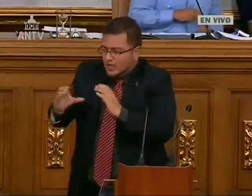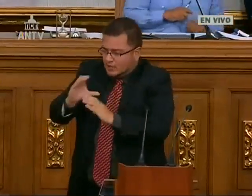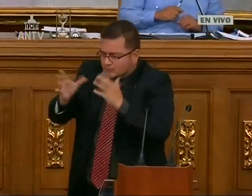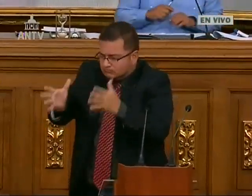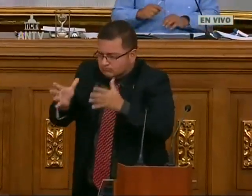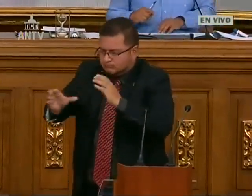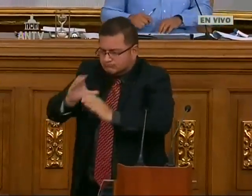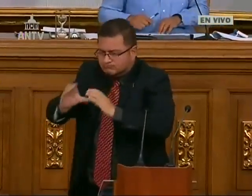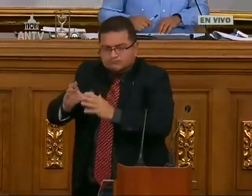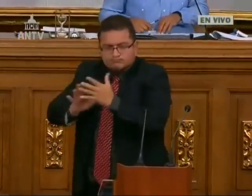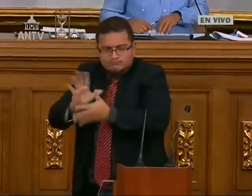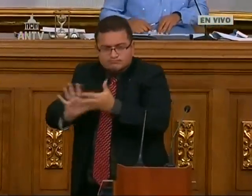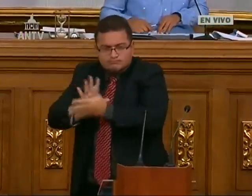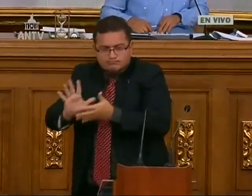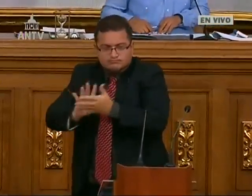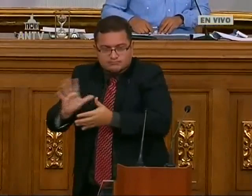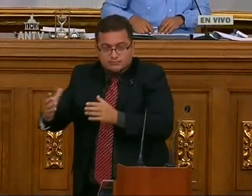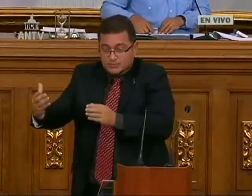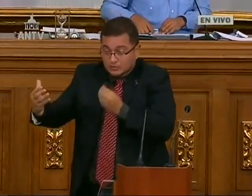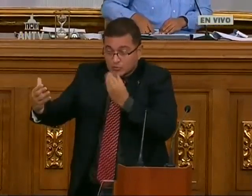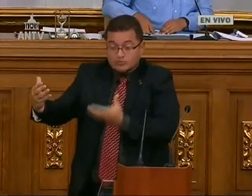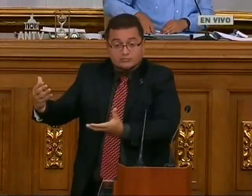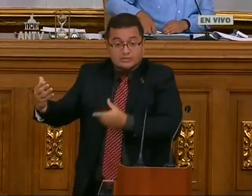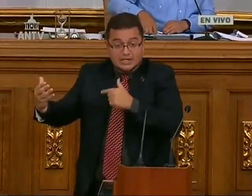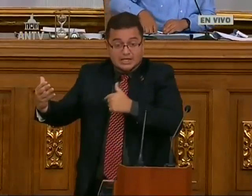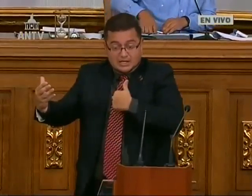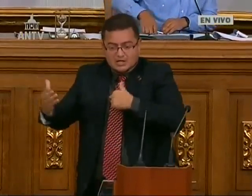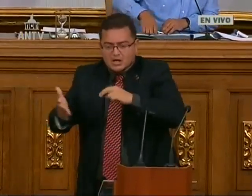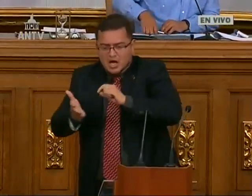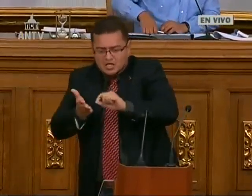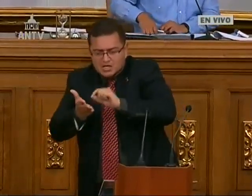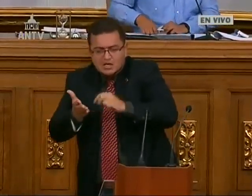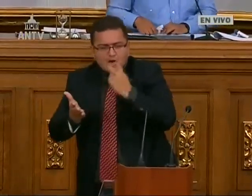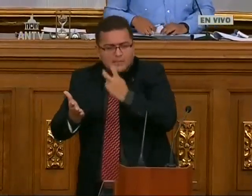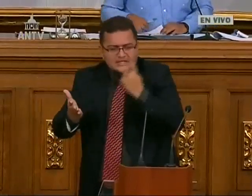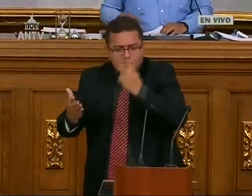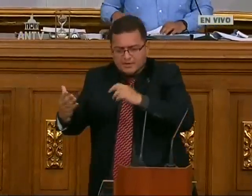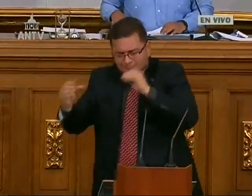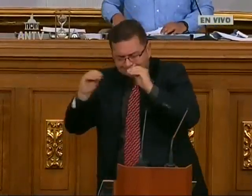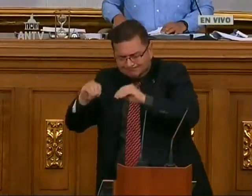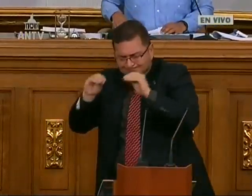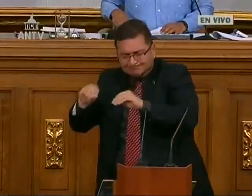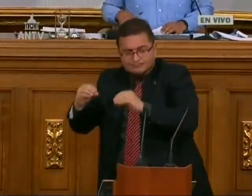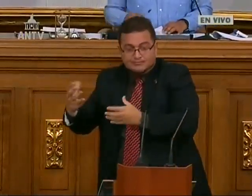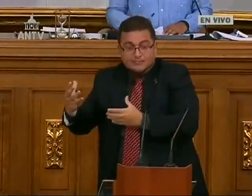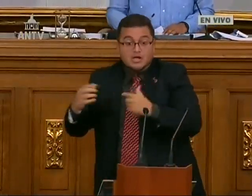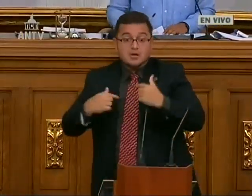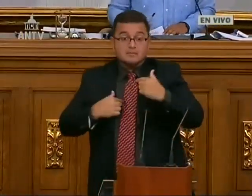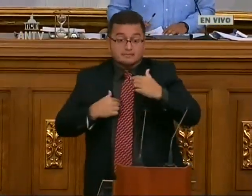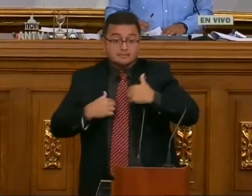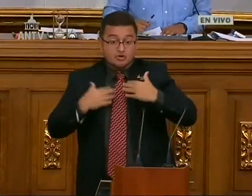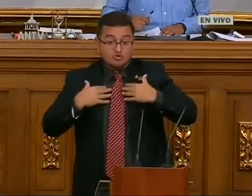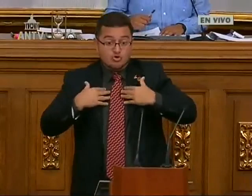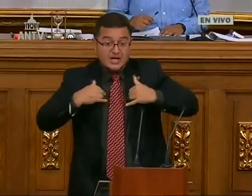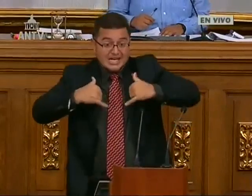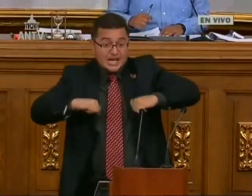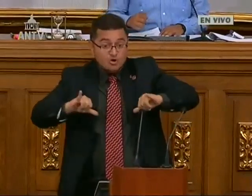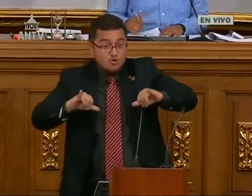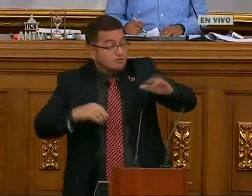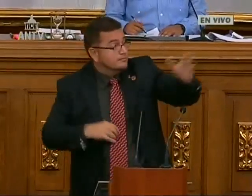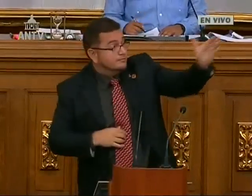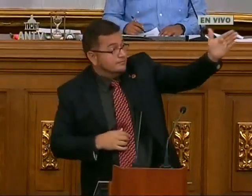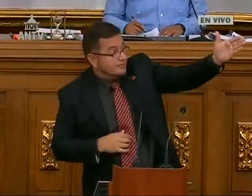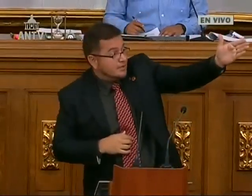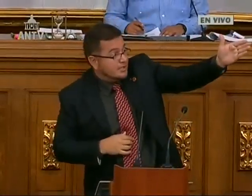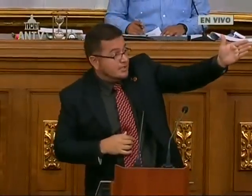Yo me fui comunicando con él, hablando en lengua de señas. Y él también aprendía español en su forma escrita.